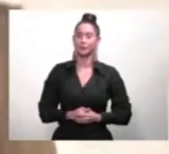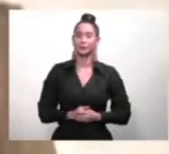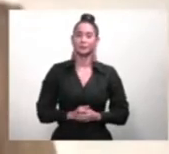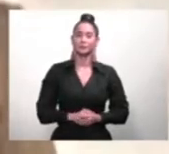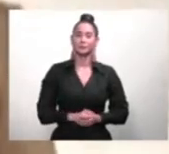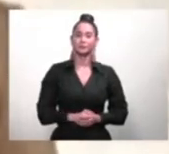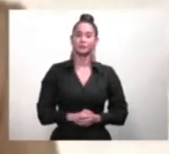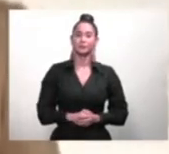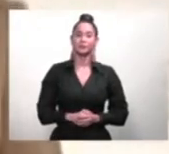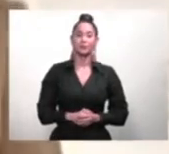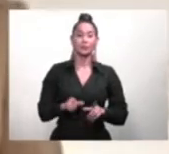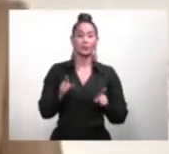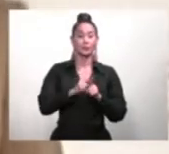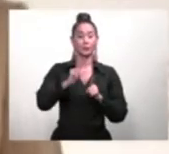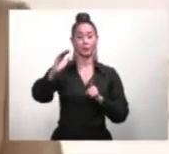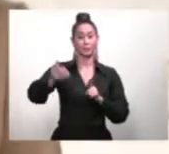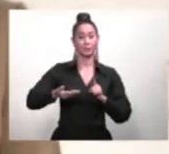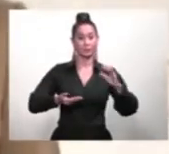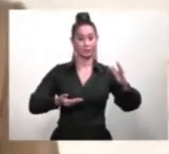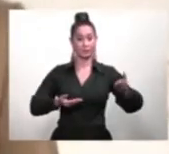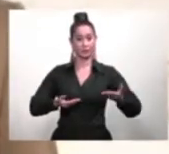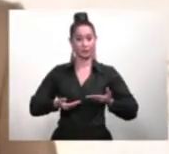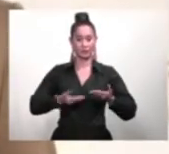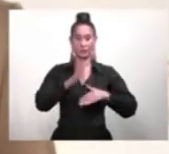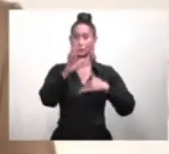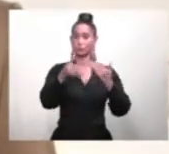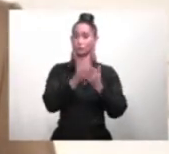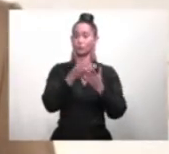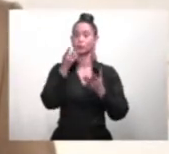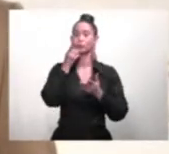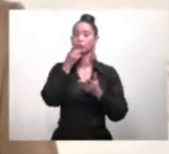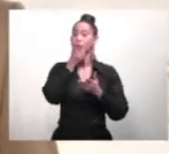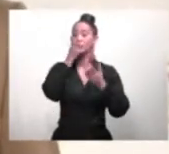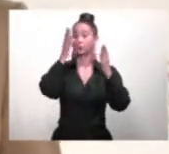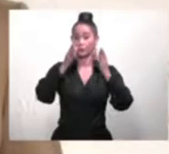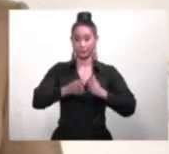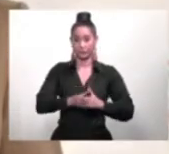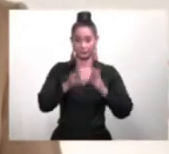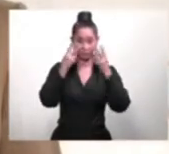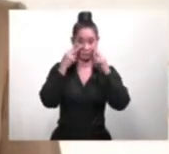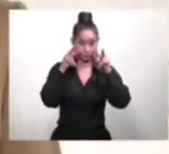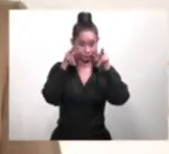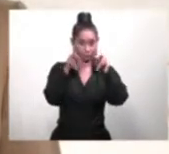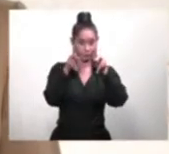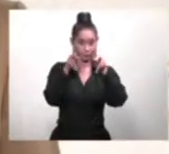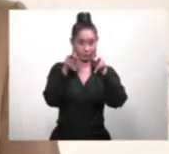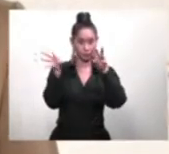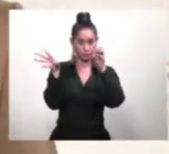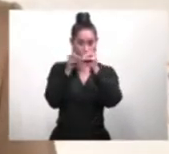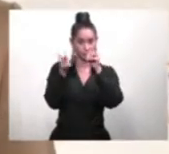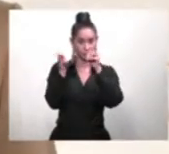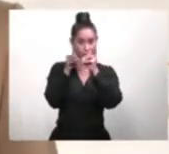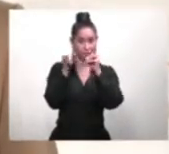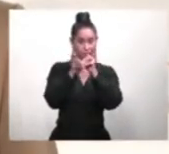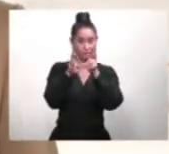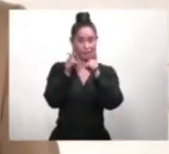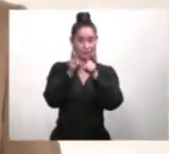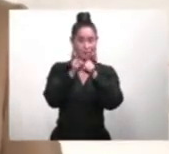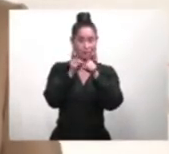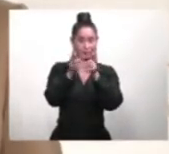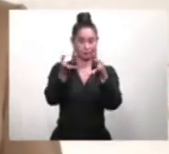e invitar a cada uno de los dominicanos que están en sintonía a sumarse, a formar parte Dominicana.